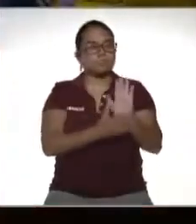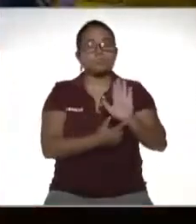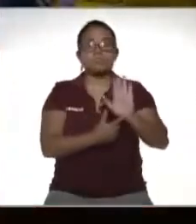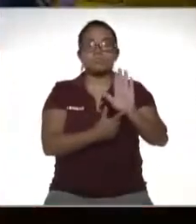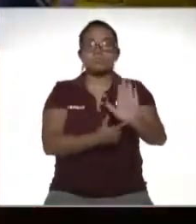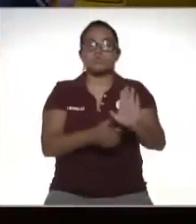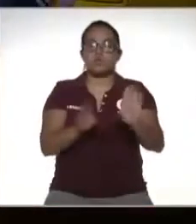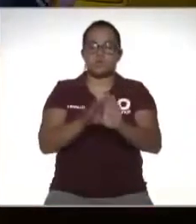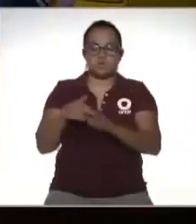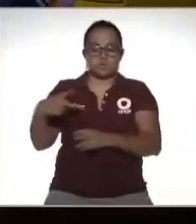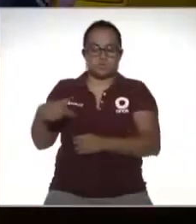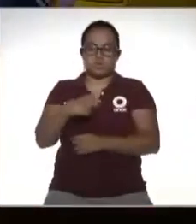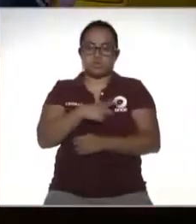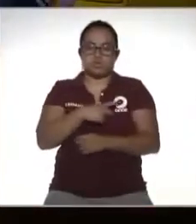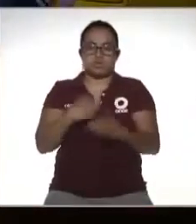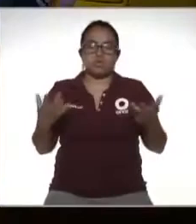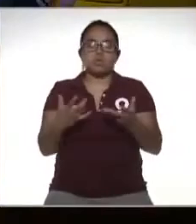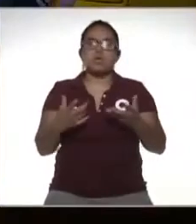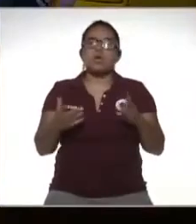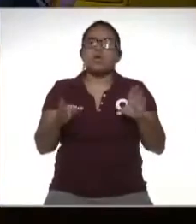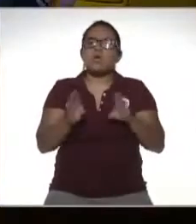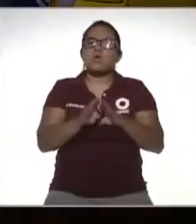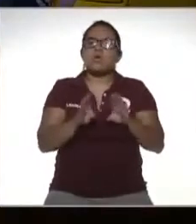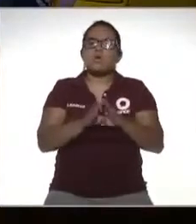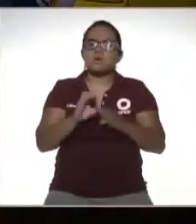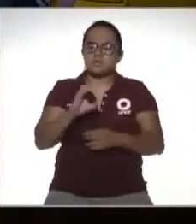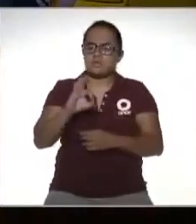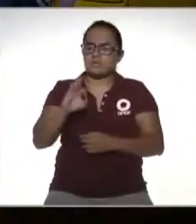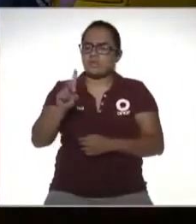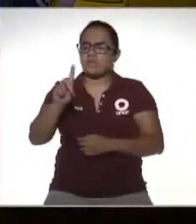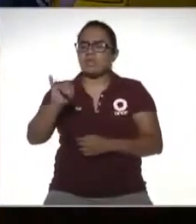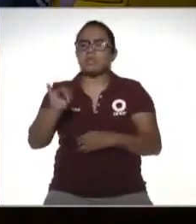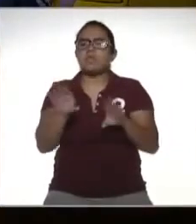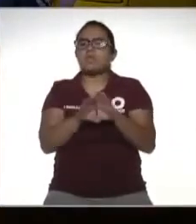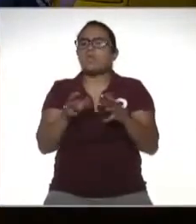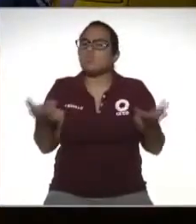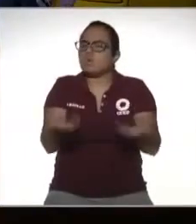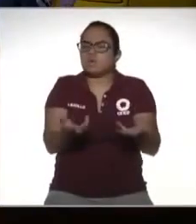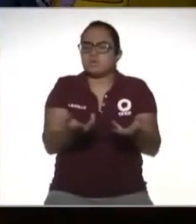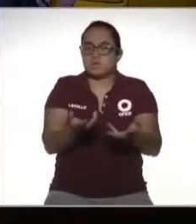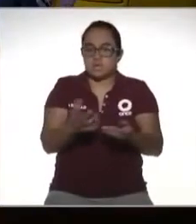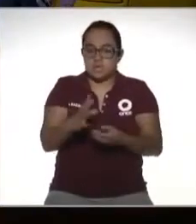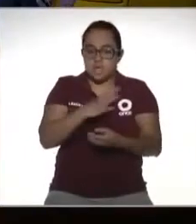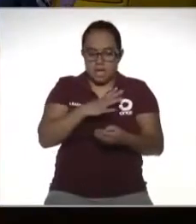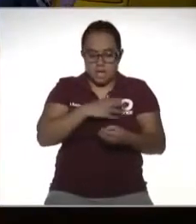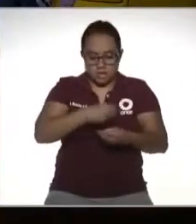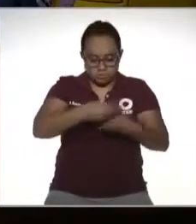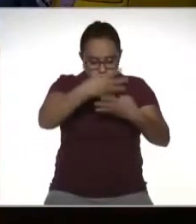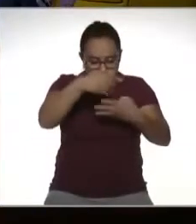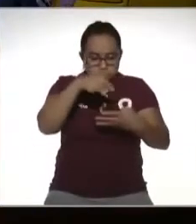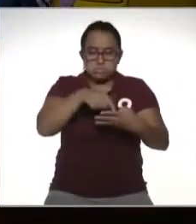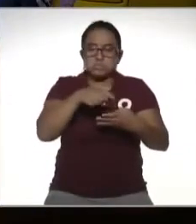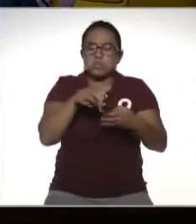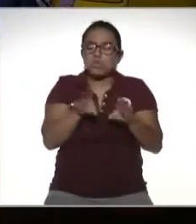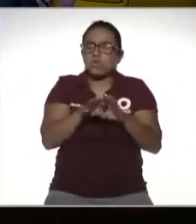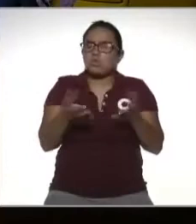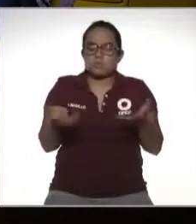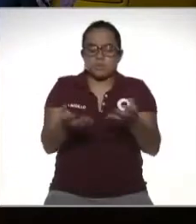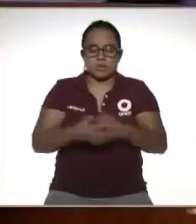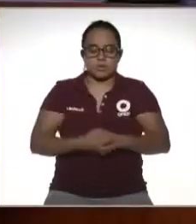por cuenta propia ¿cómo se realizan estos CFDIs? ¿dónde puedo encontrar algún formato al que me pueda remitir?